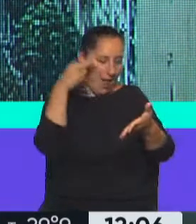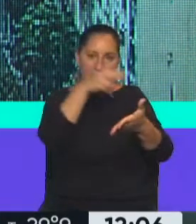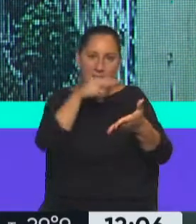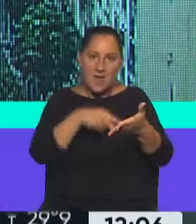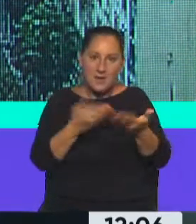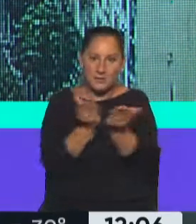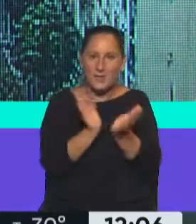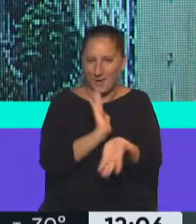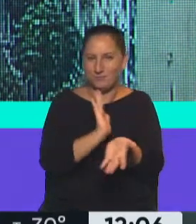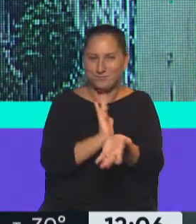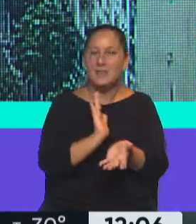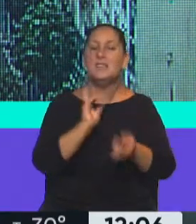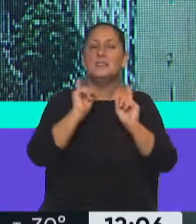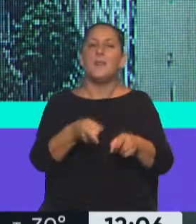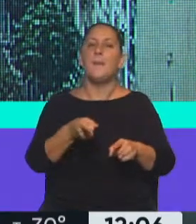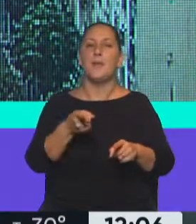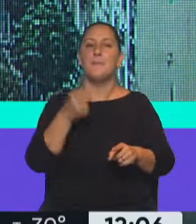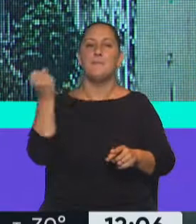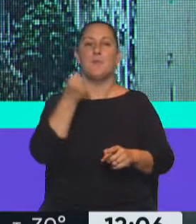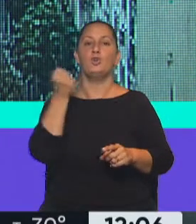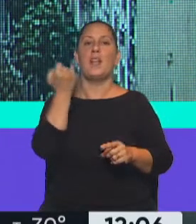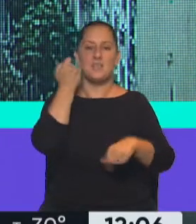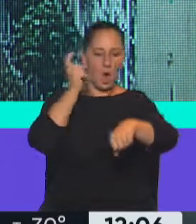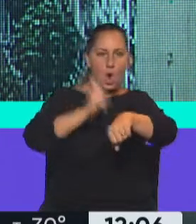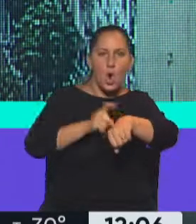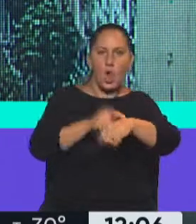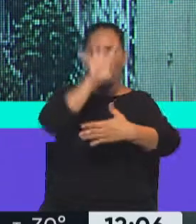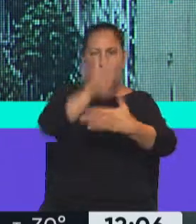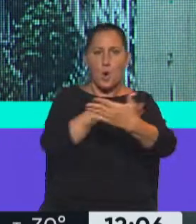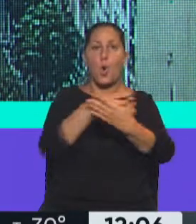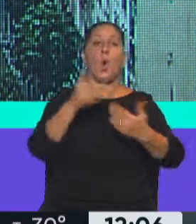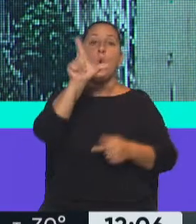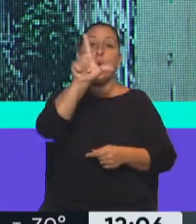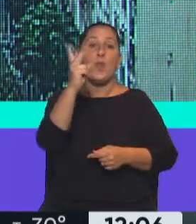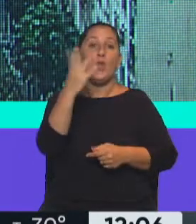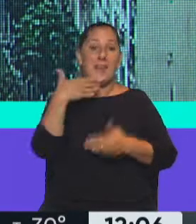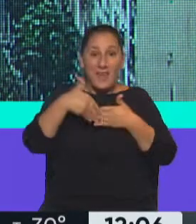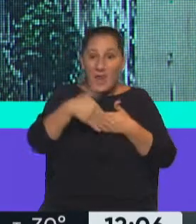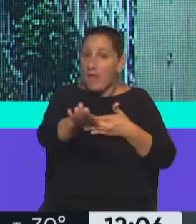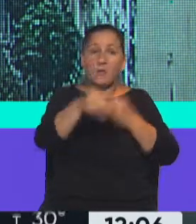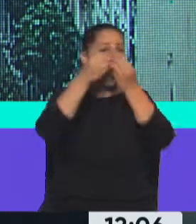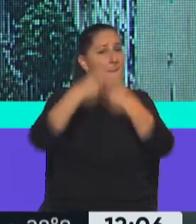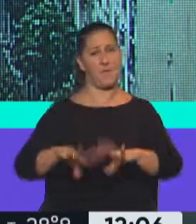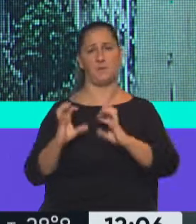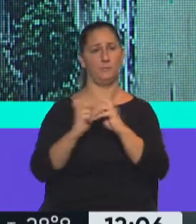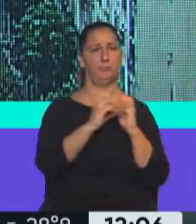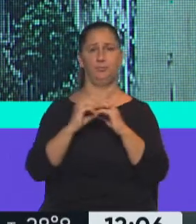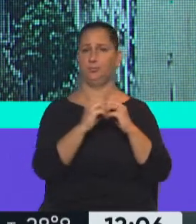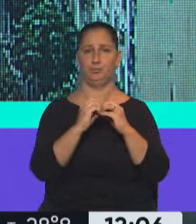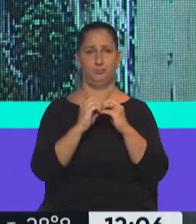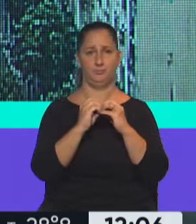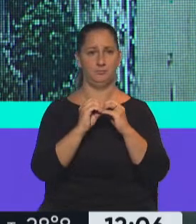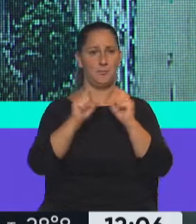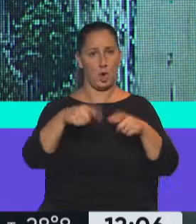ver la posibilidad que ya, obviamente, ya está el cronograma que a partir del lunes, 2 de la tarde, comienza a discutirse este tema en